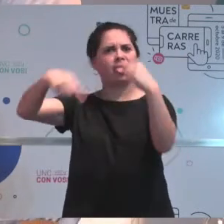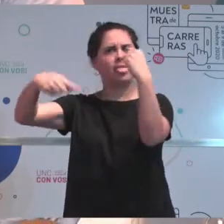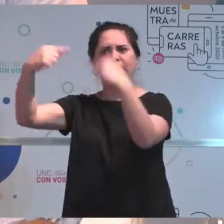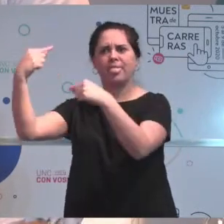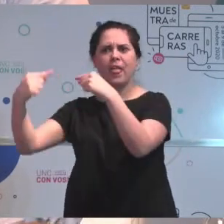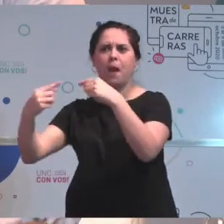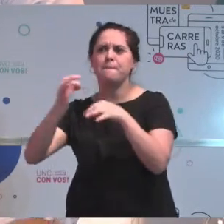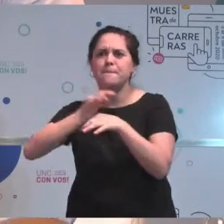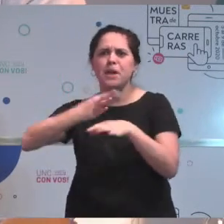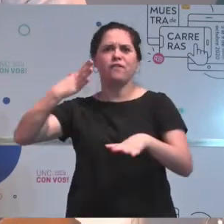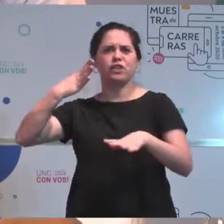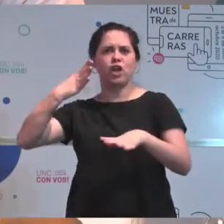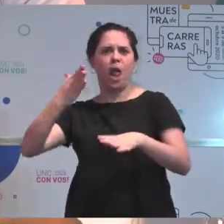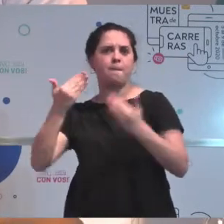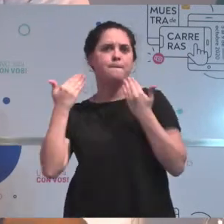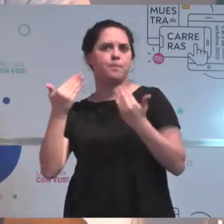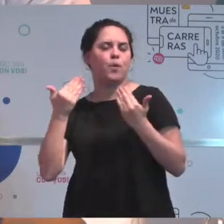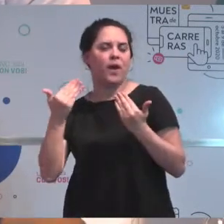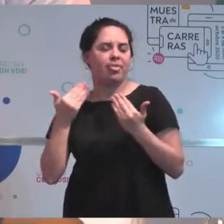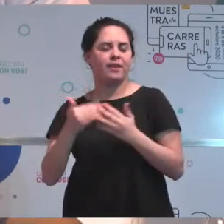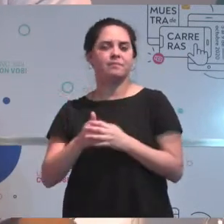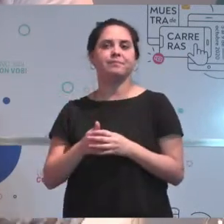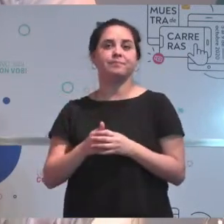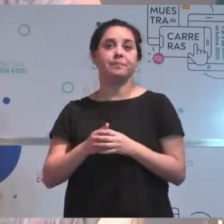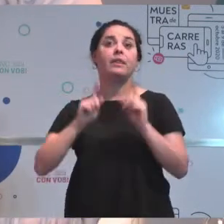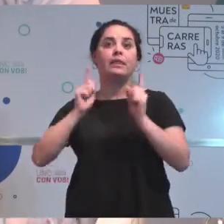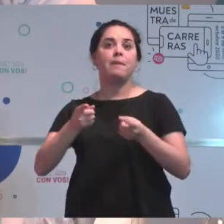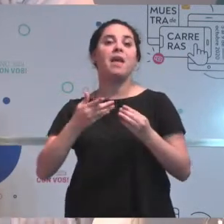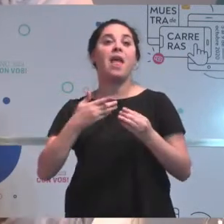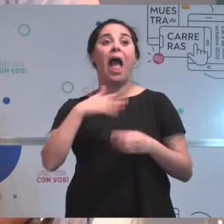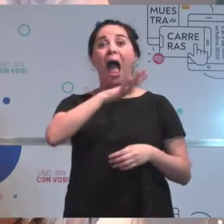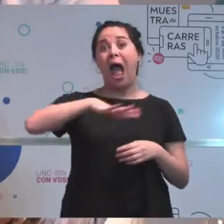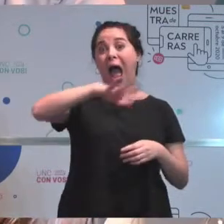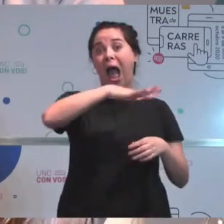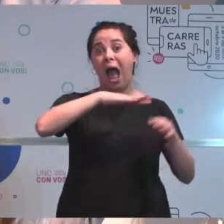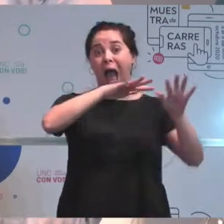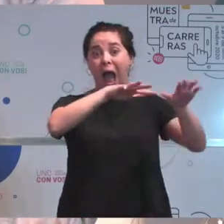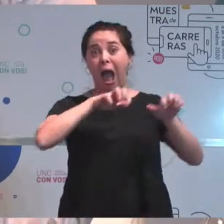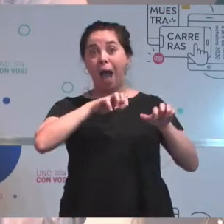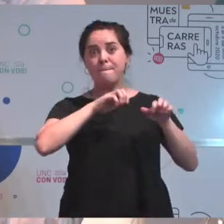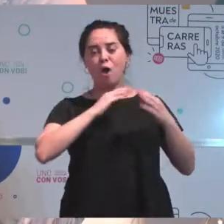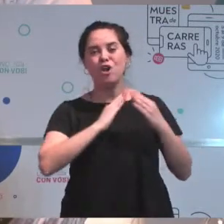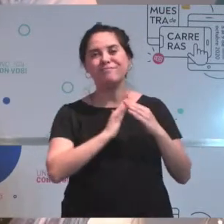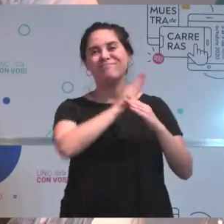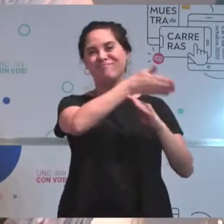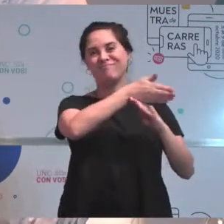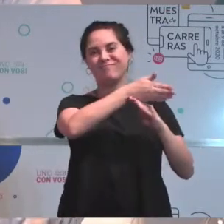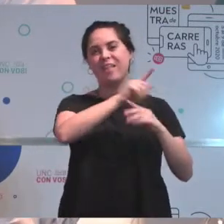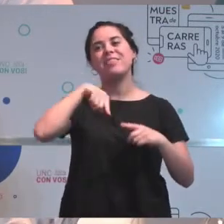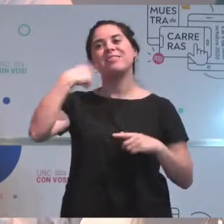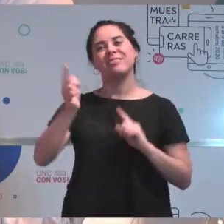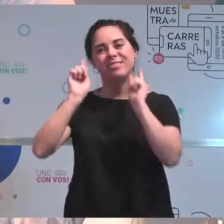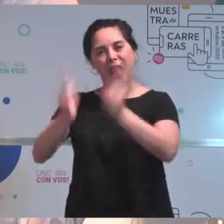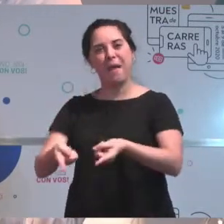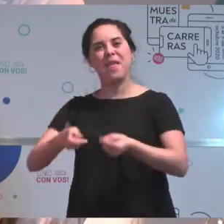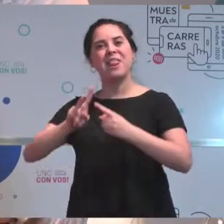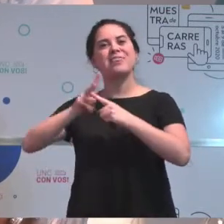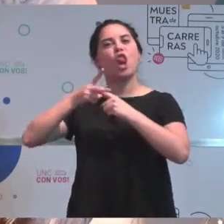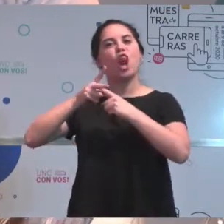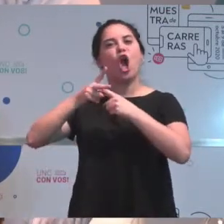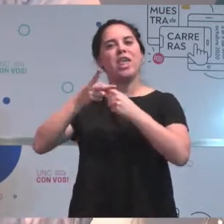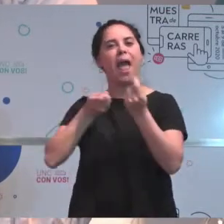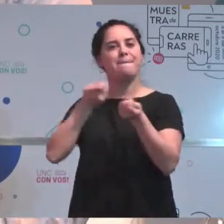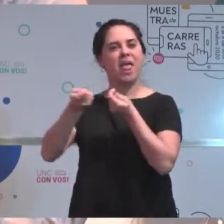profesional y que tiene mucha también salida a campo y también manejo de la tecnología. Entonces mezcla un poco en el hecho de estar